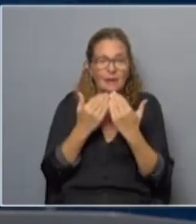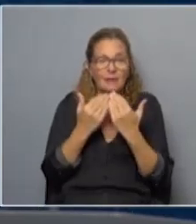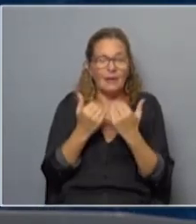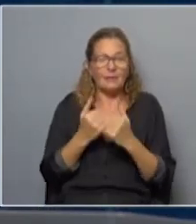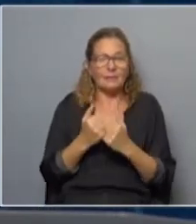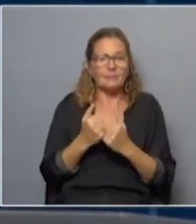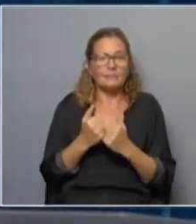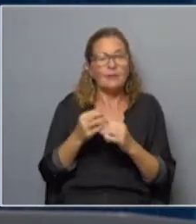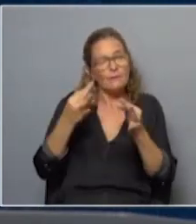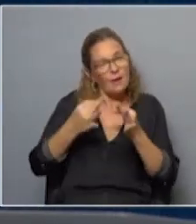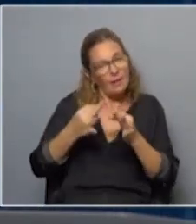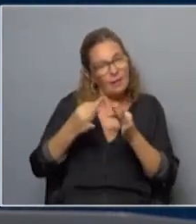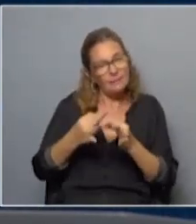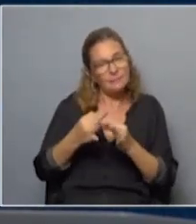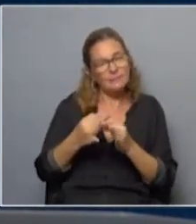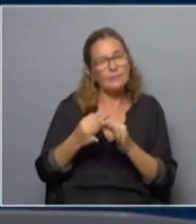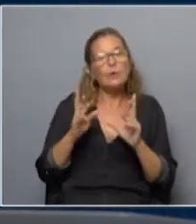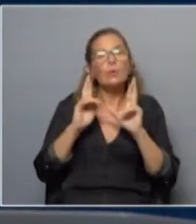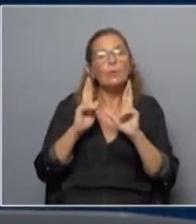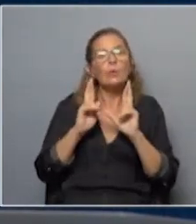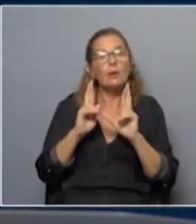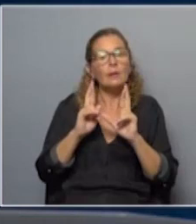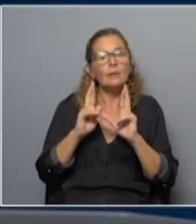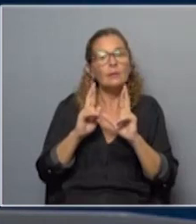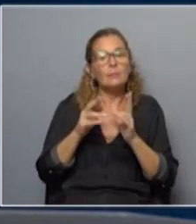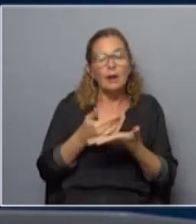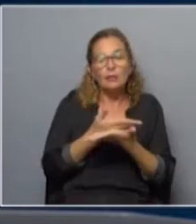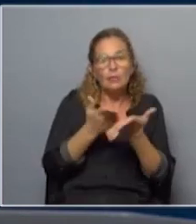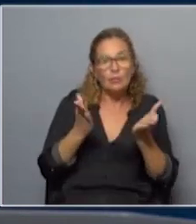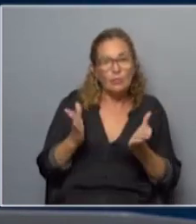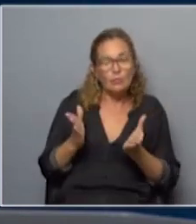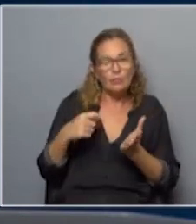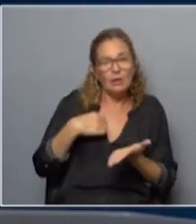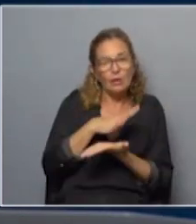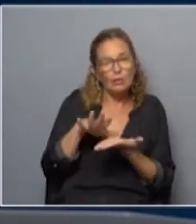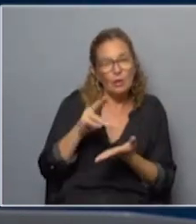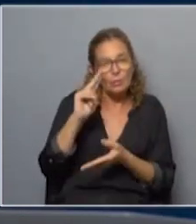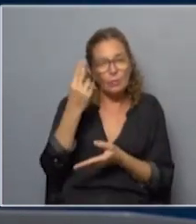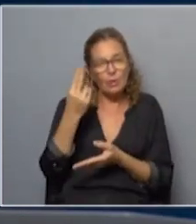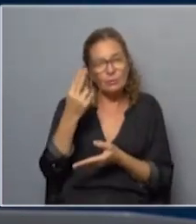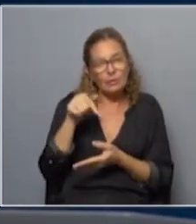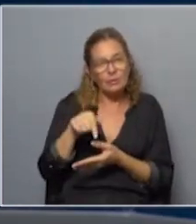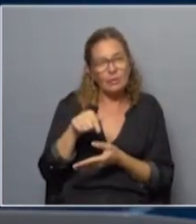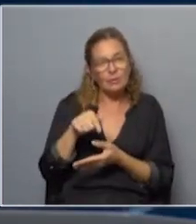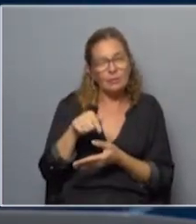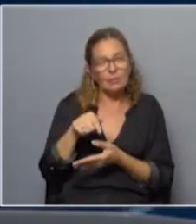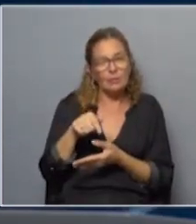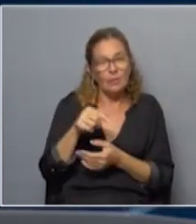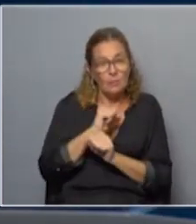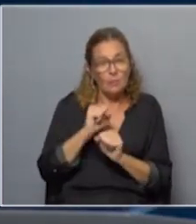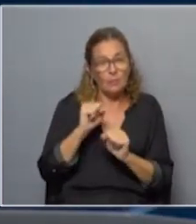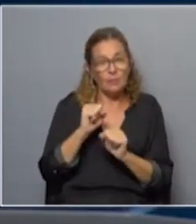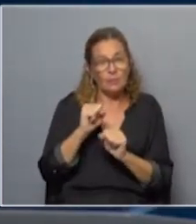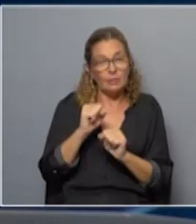de verdad, ojalá que para el pluralismo de la sociedad uruguaya, esta voz pueda